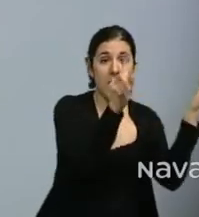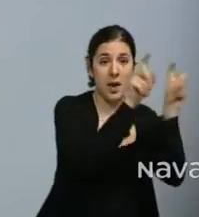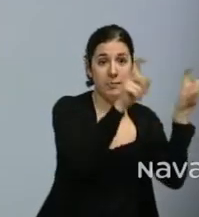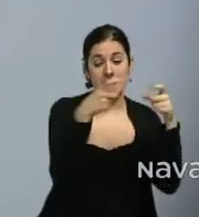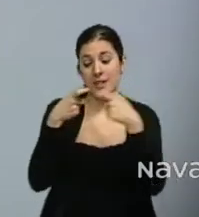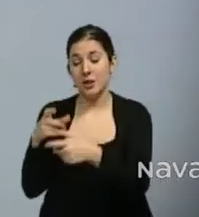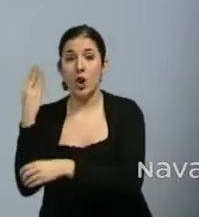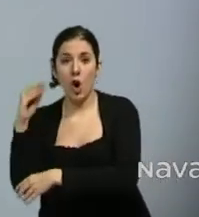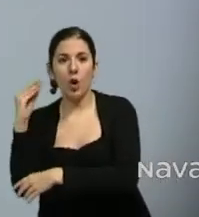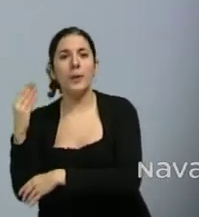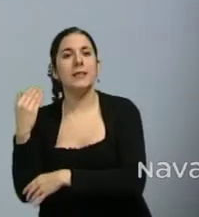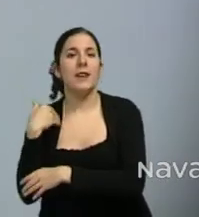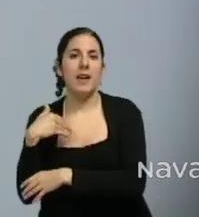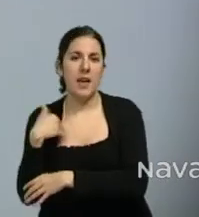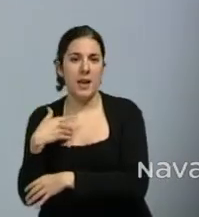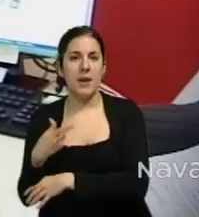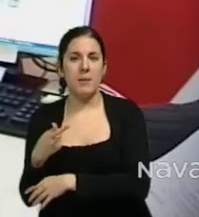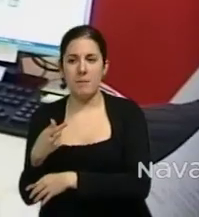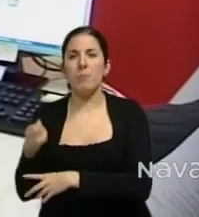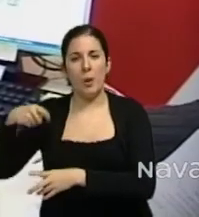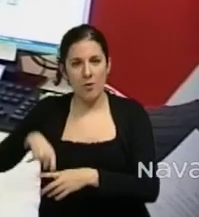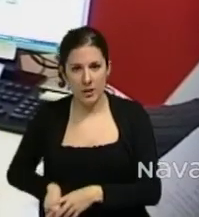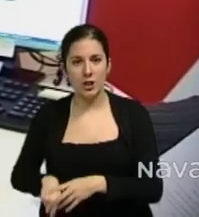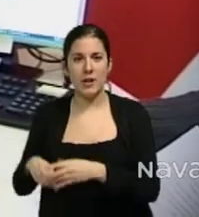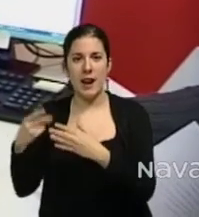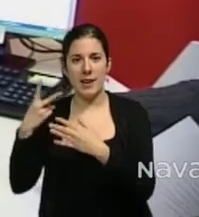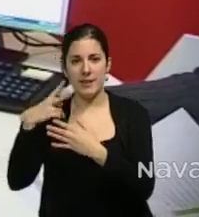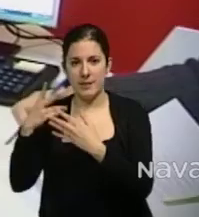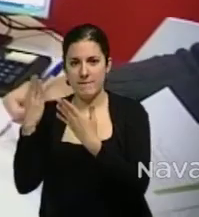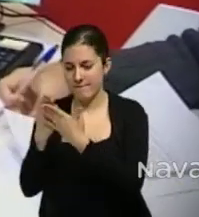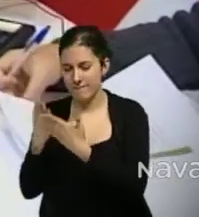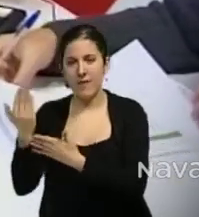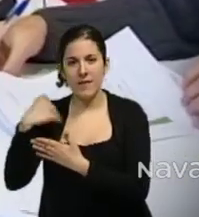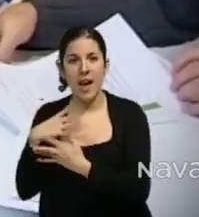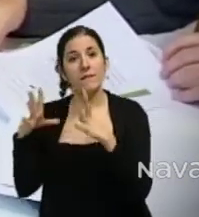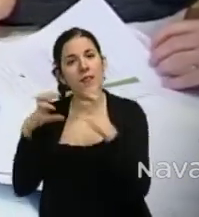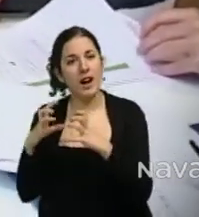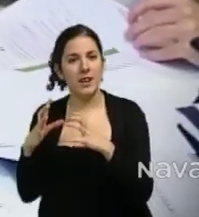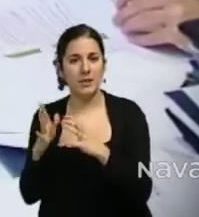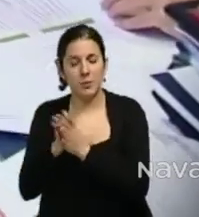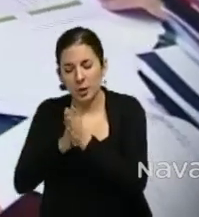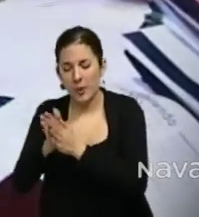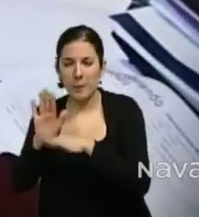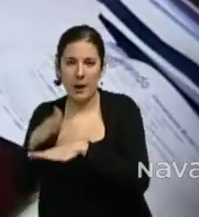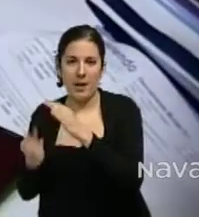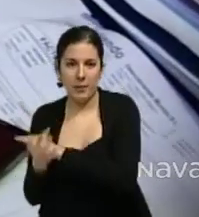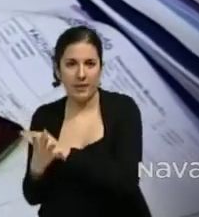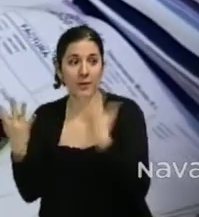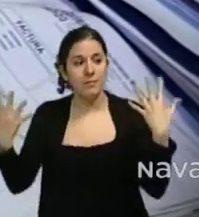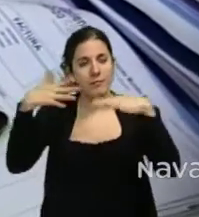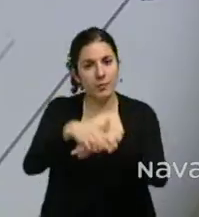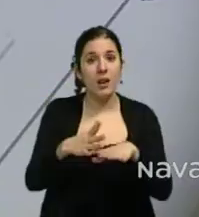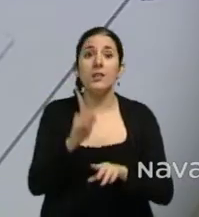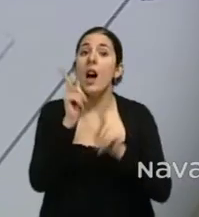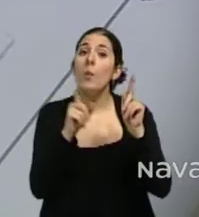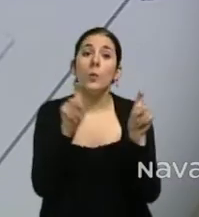preparados y con ganas y motivación de emprender. En muchas empresas, por el mero hecho de estar en el mercado y estar